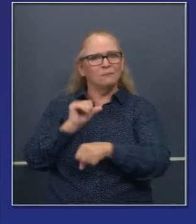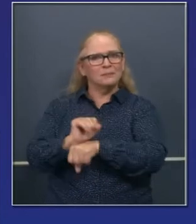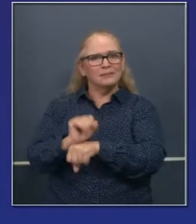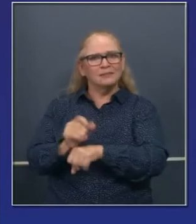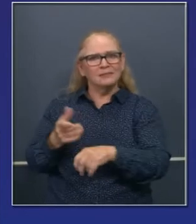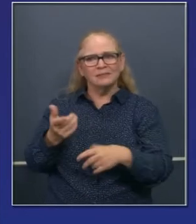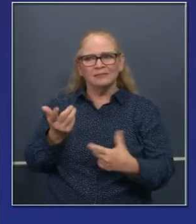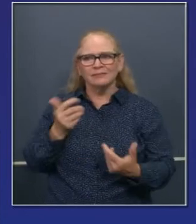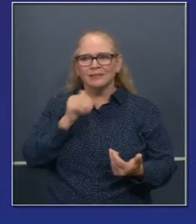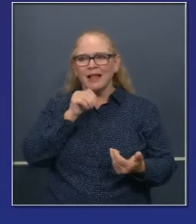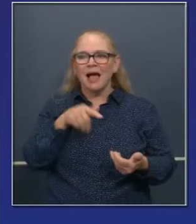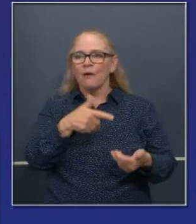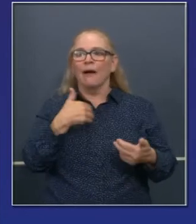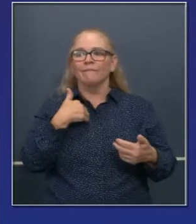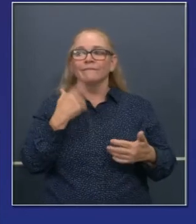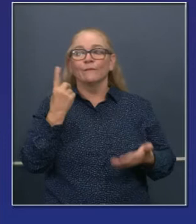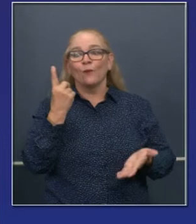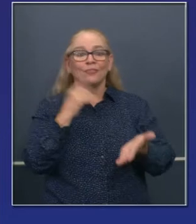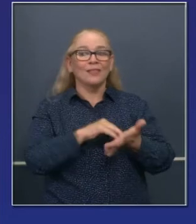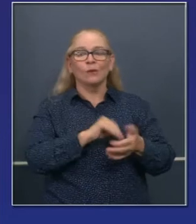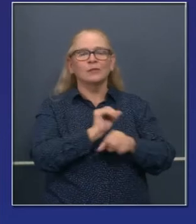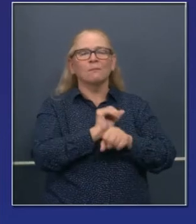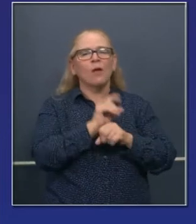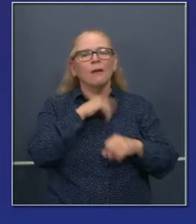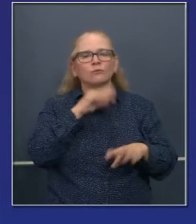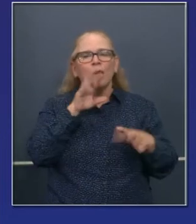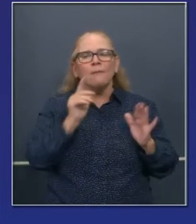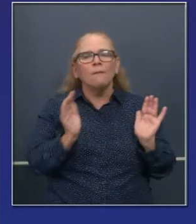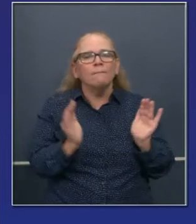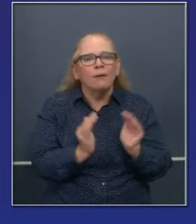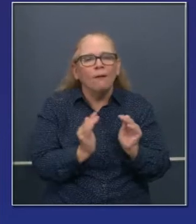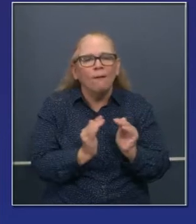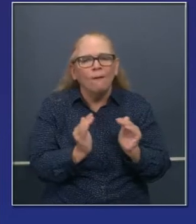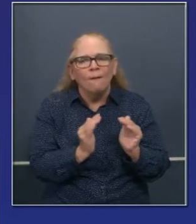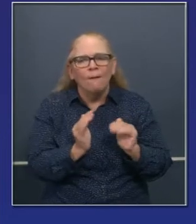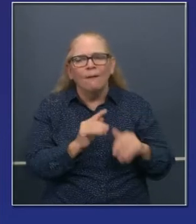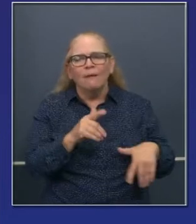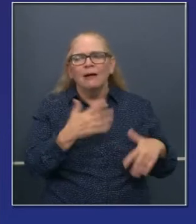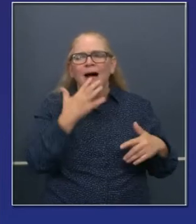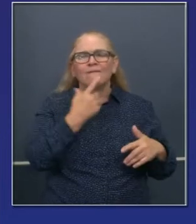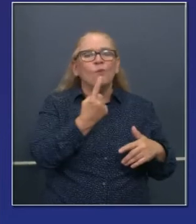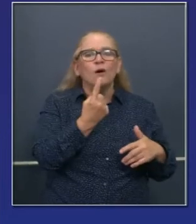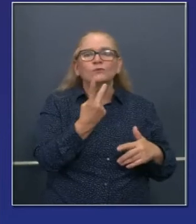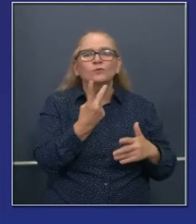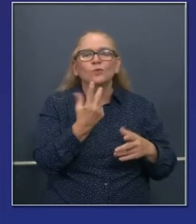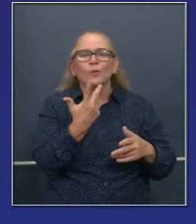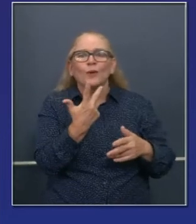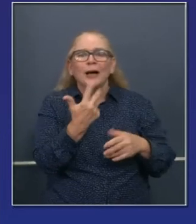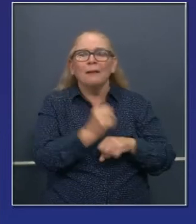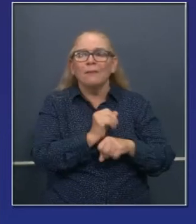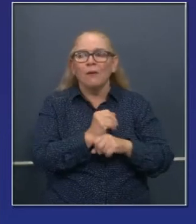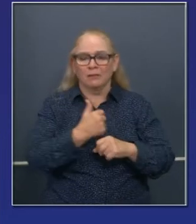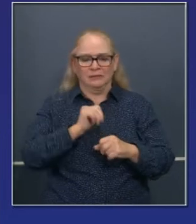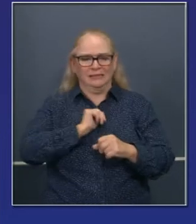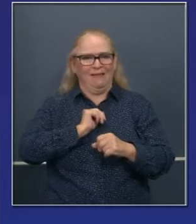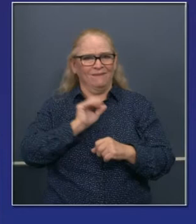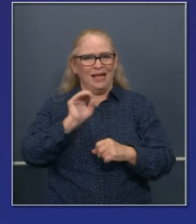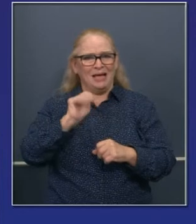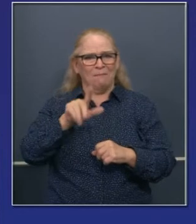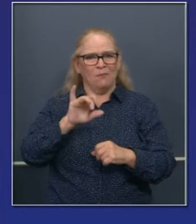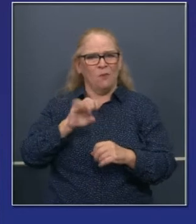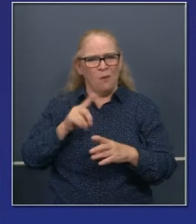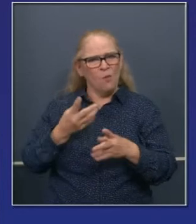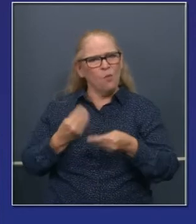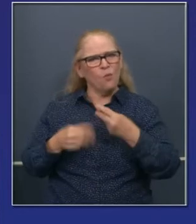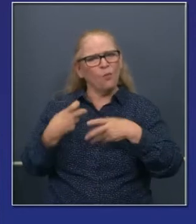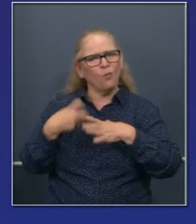500 o 1000 empleados, sino pequeños negocios de dos empleados, personas que trabajan por sí mismas, que tal